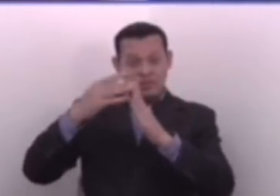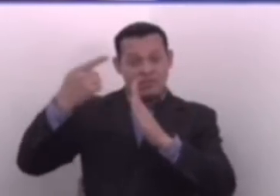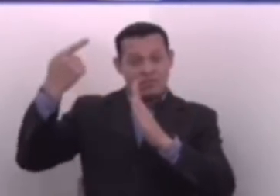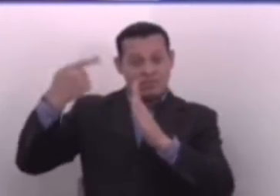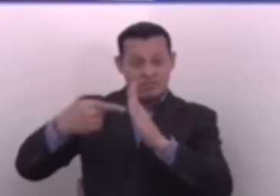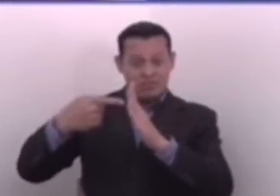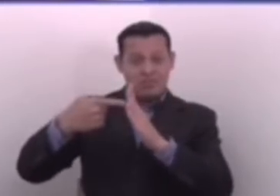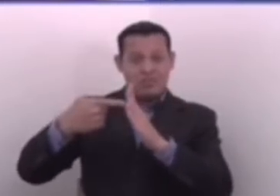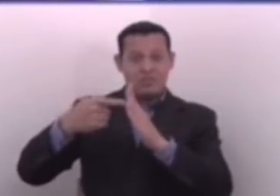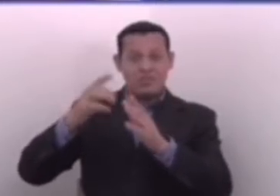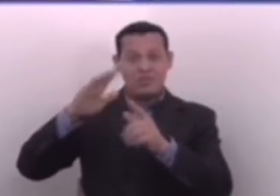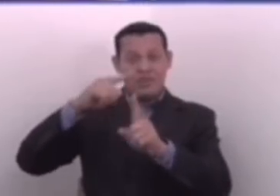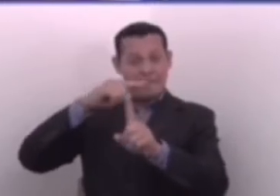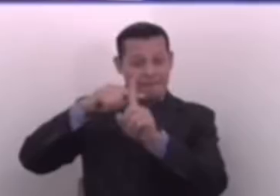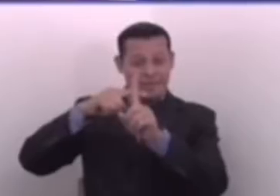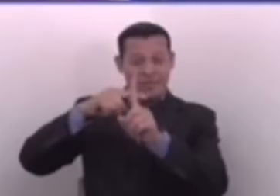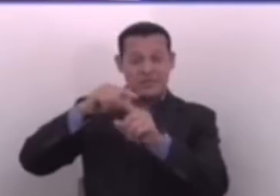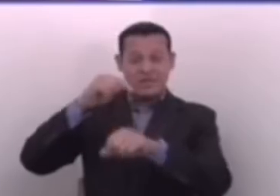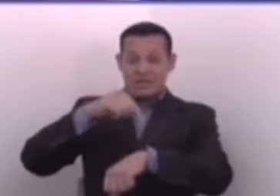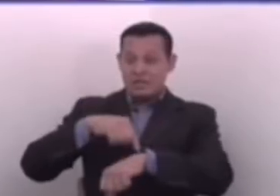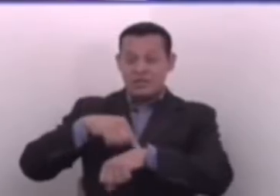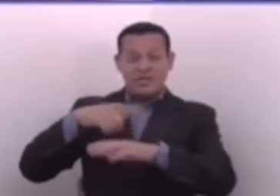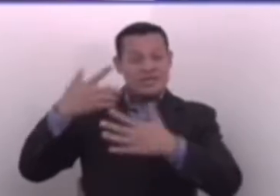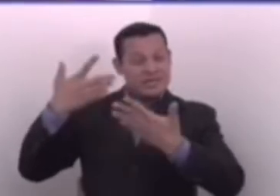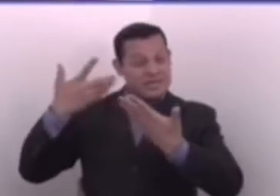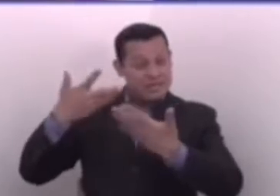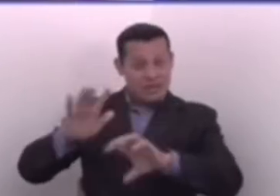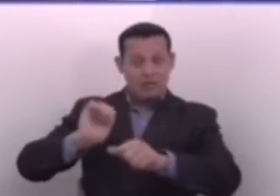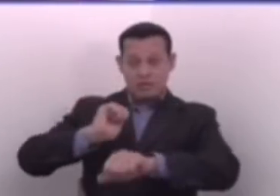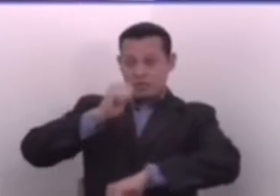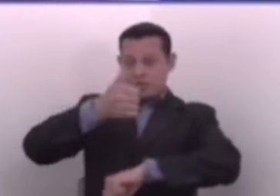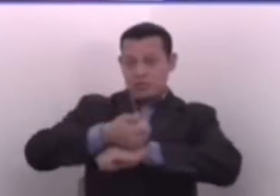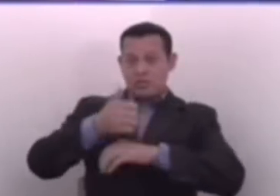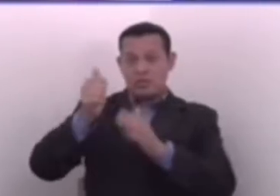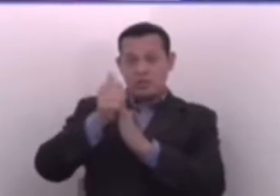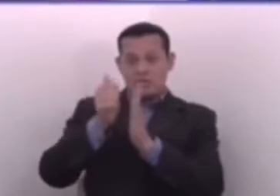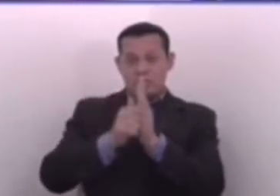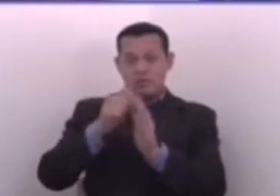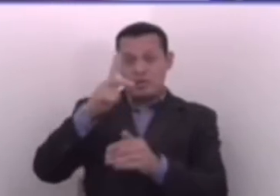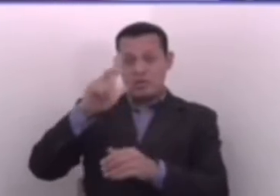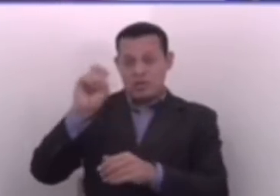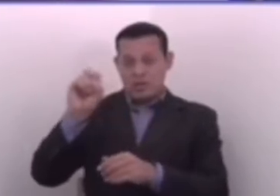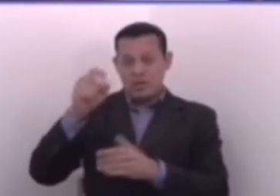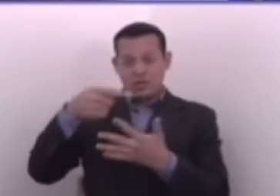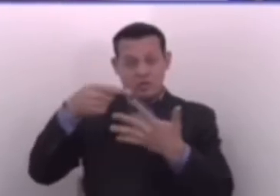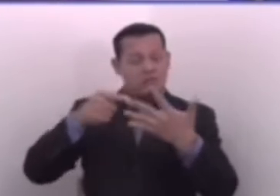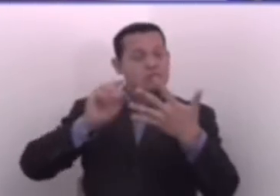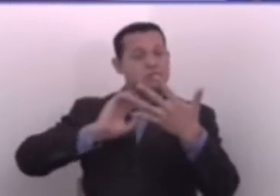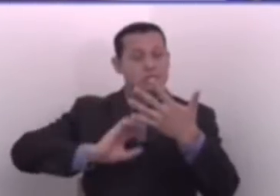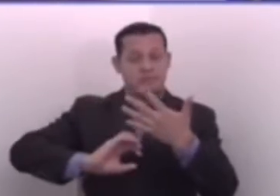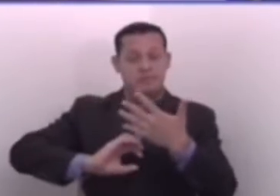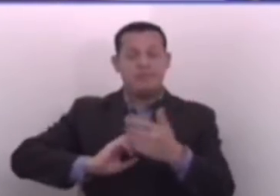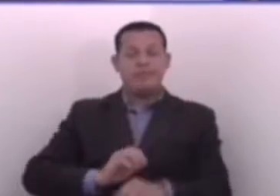excepción que se va a prorrogar y que ya está establecido en el artículo 30 de la Constitución.